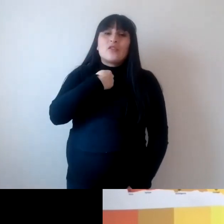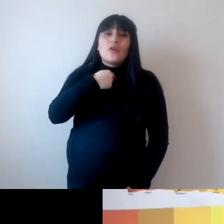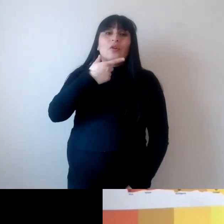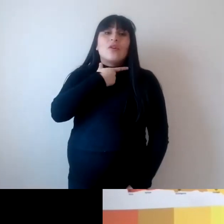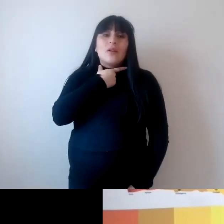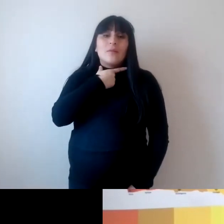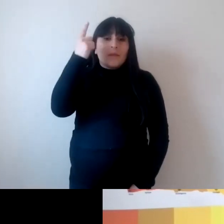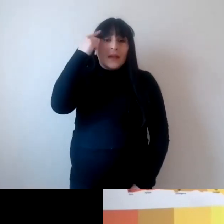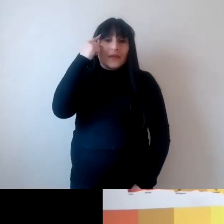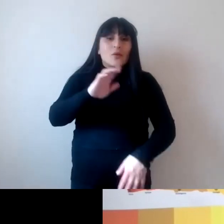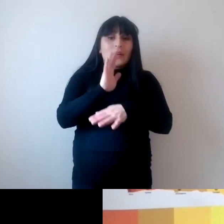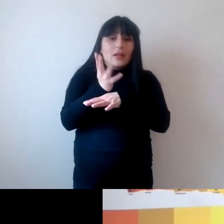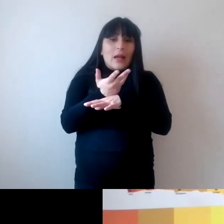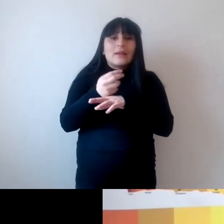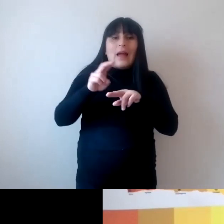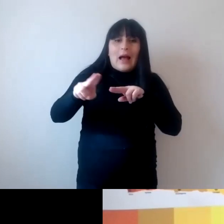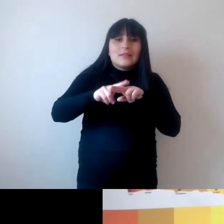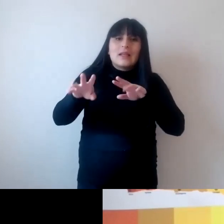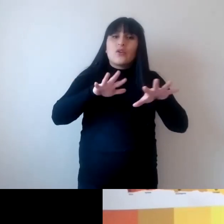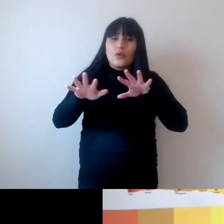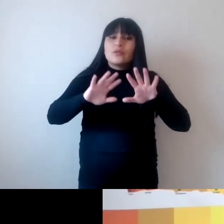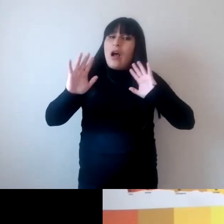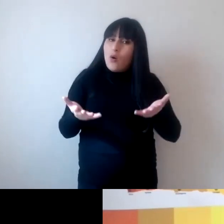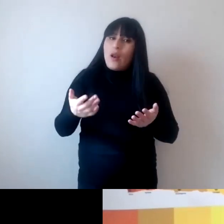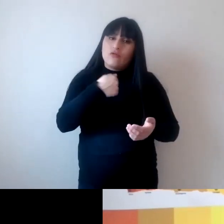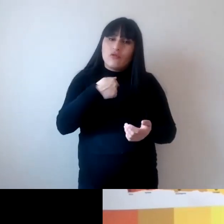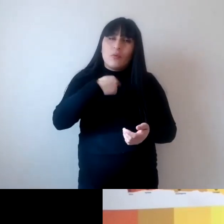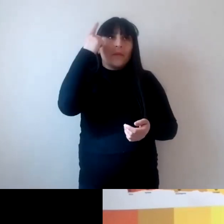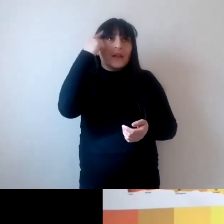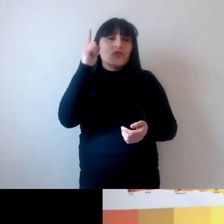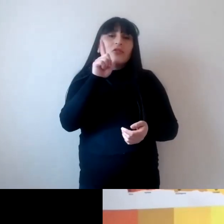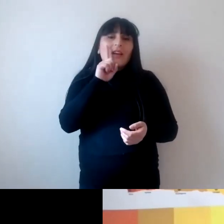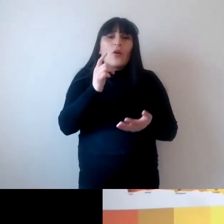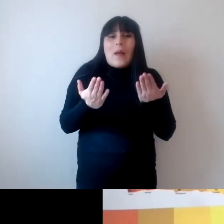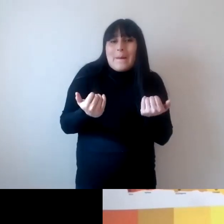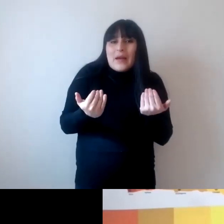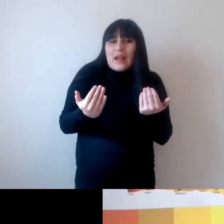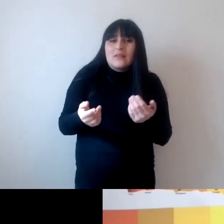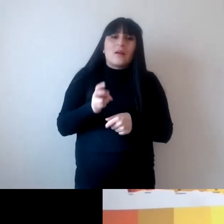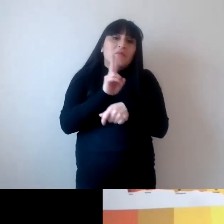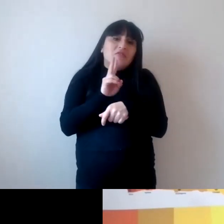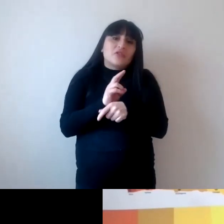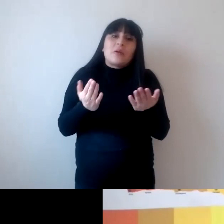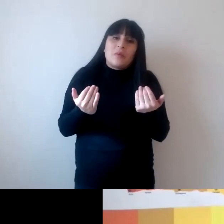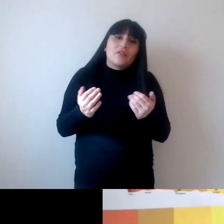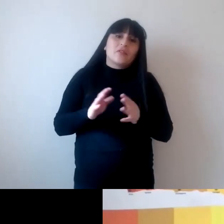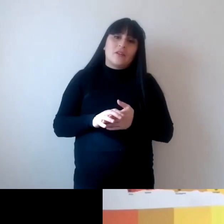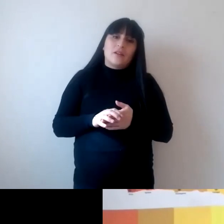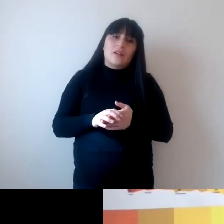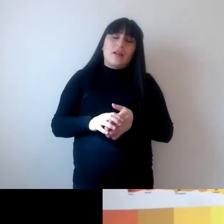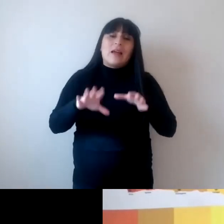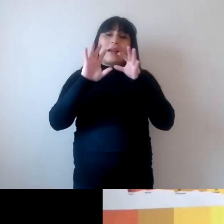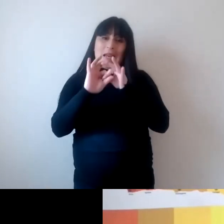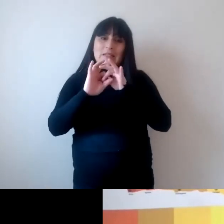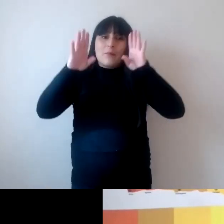posible a ese horizonte deseable esa es mi esperanza porque también creo que no hay pedagogía sin esperanza nada gracias por vuestra